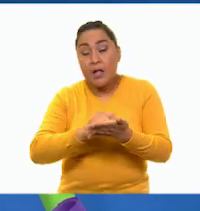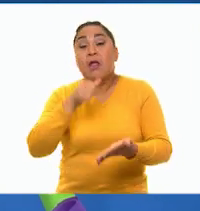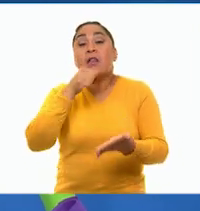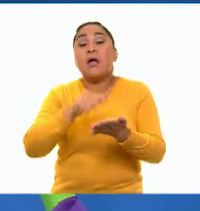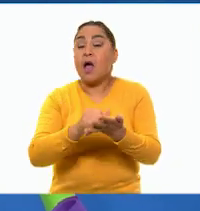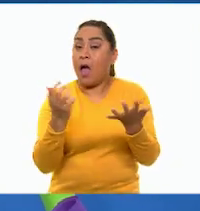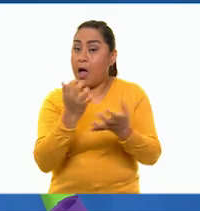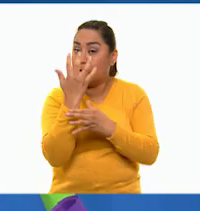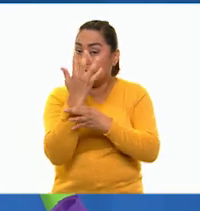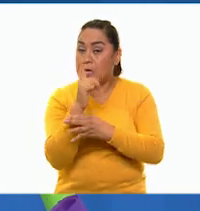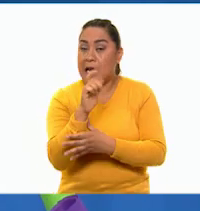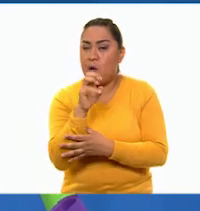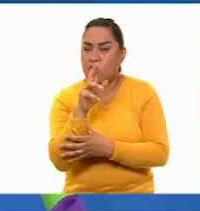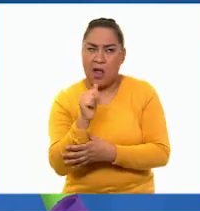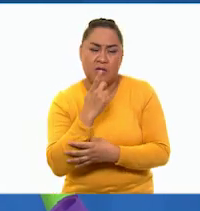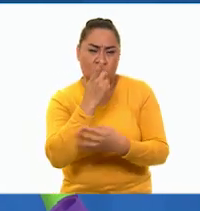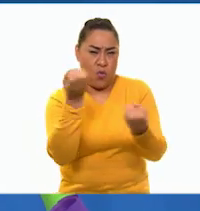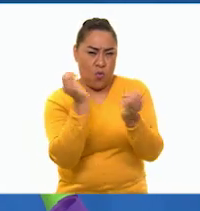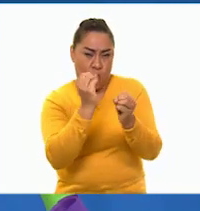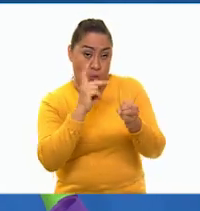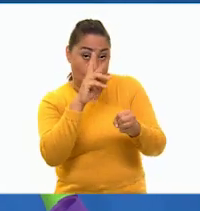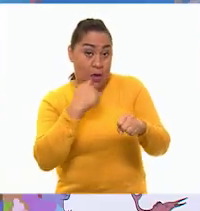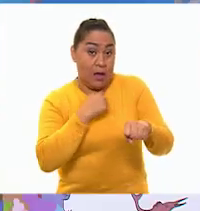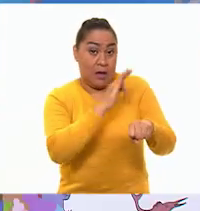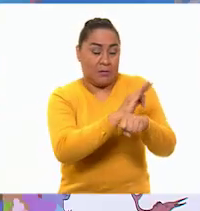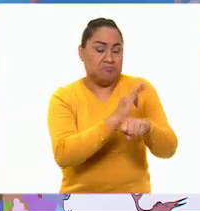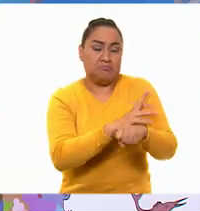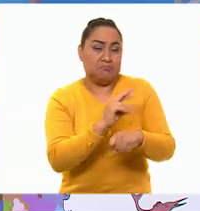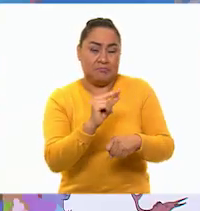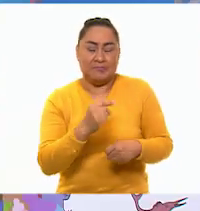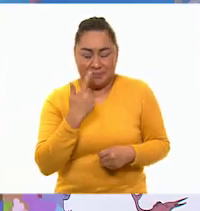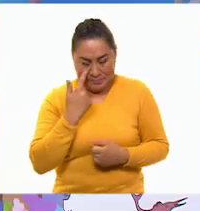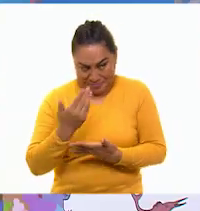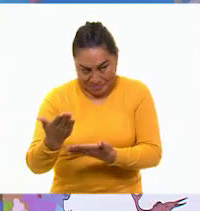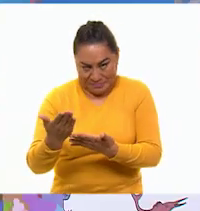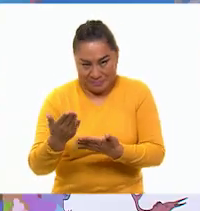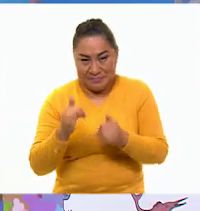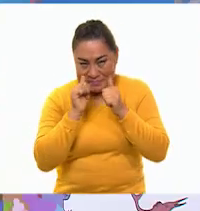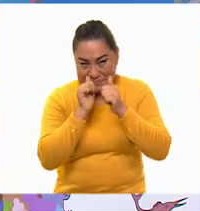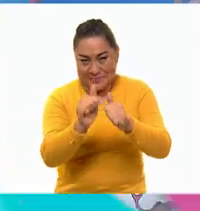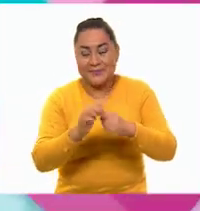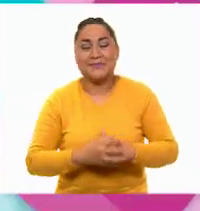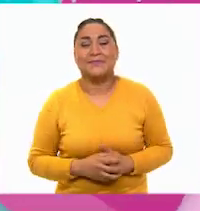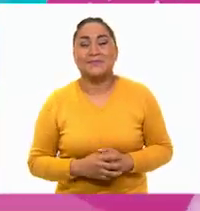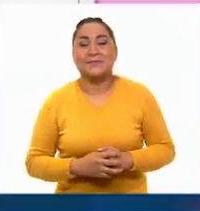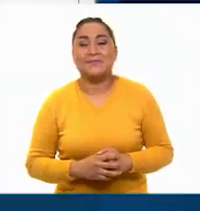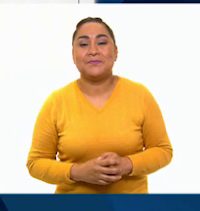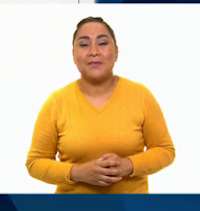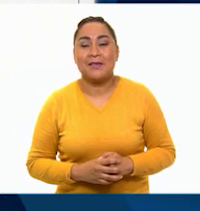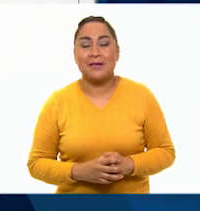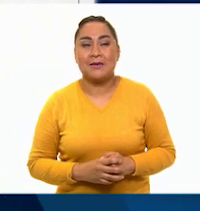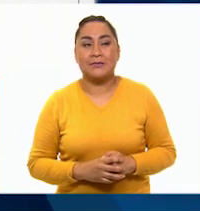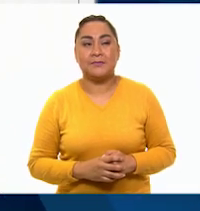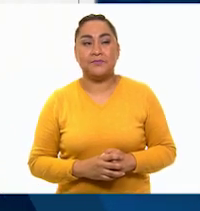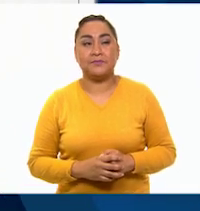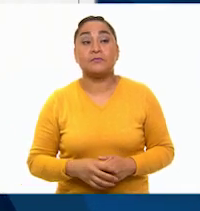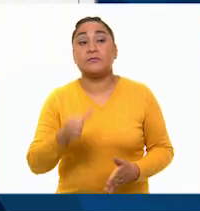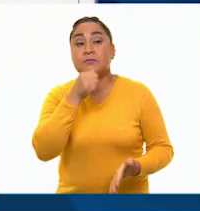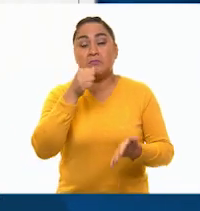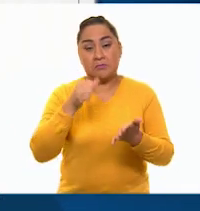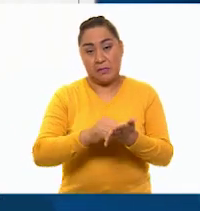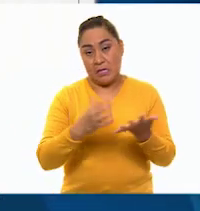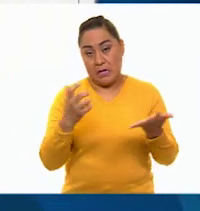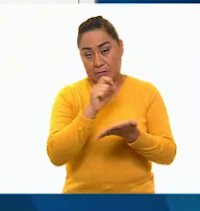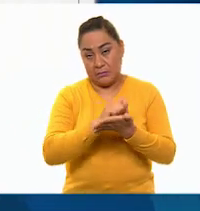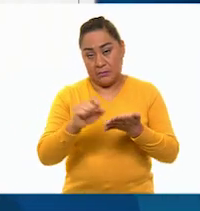escrita por Leona Vicario para desmentir esta edad precisamente. Pues adelante, te escuchamos con mucha atención. Muy bien, dice así. Carta de